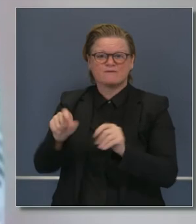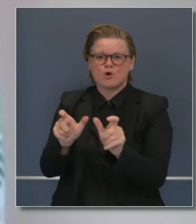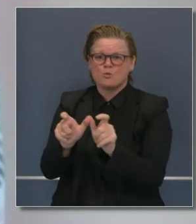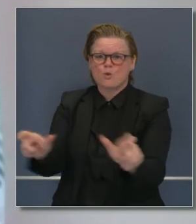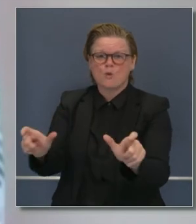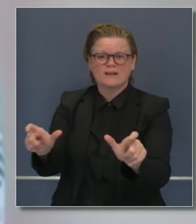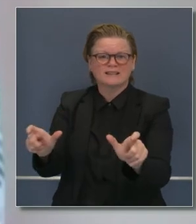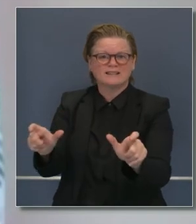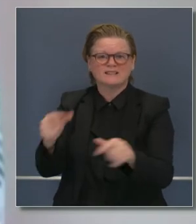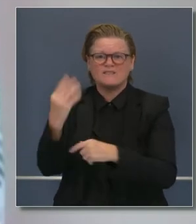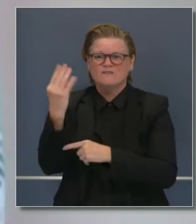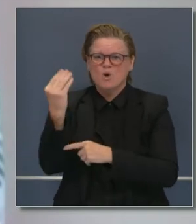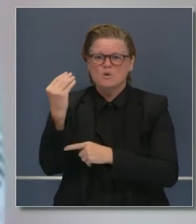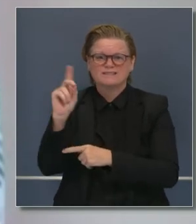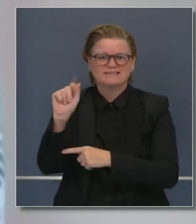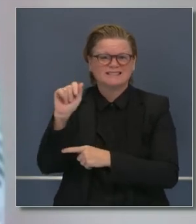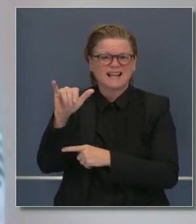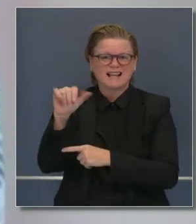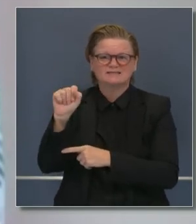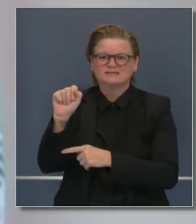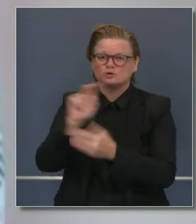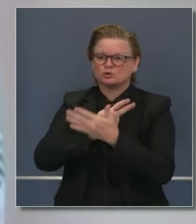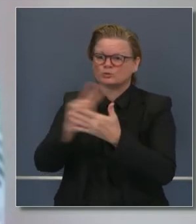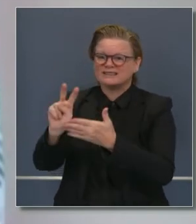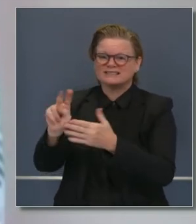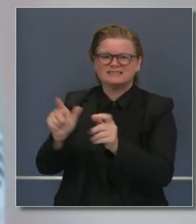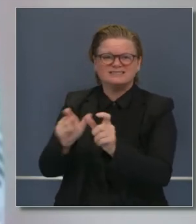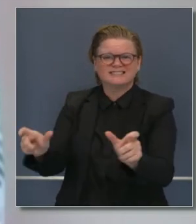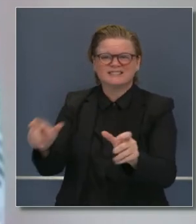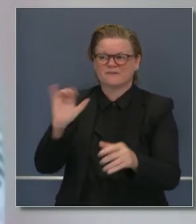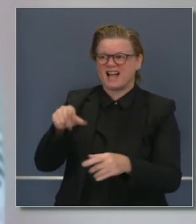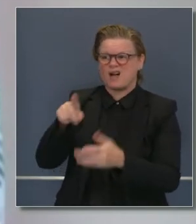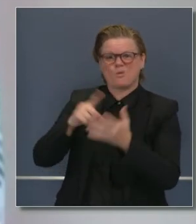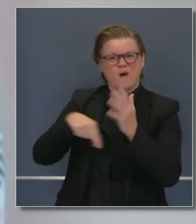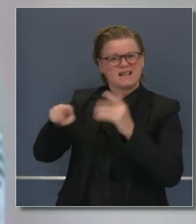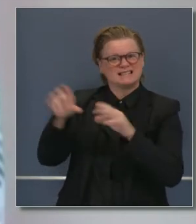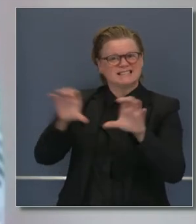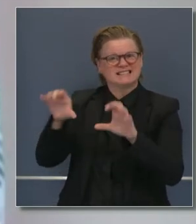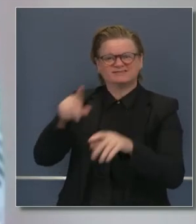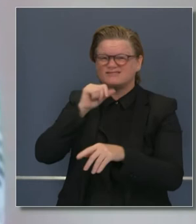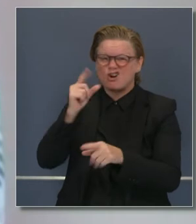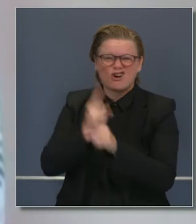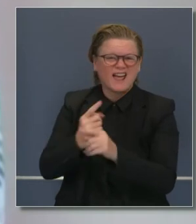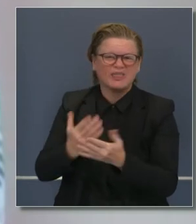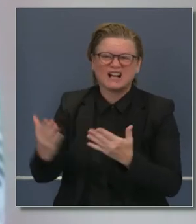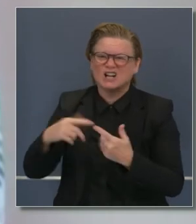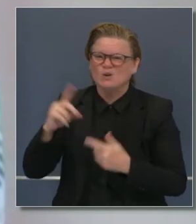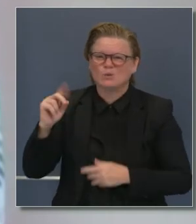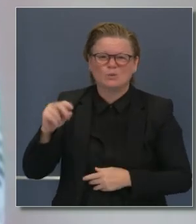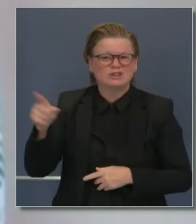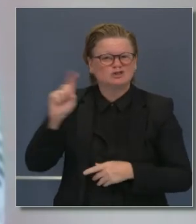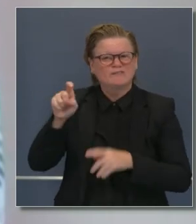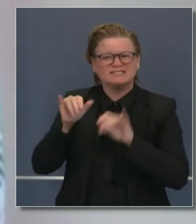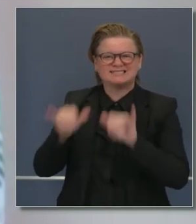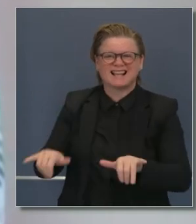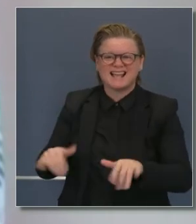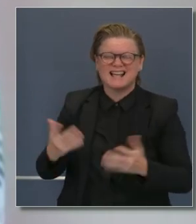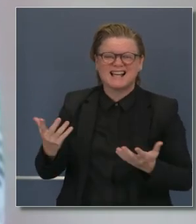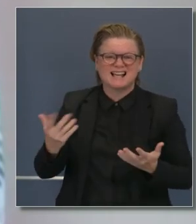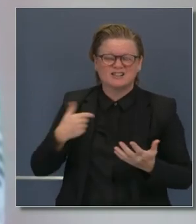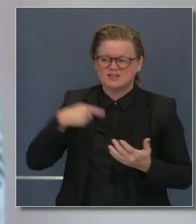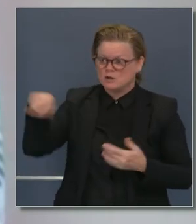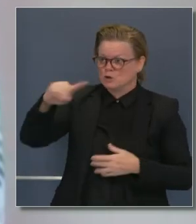protegerse a sí mismos, sus familias y comunidades, haciendo lo correcto. Esto puede ayudar a reducir la transmisión un poco. Pero sabemos que el viajar,